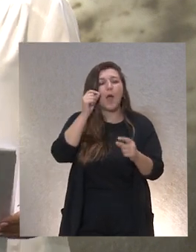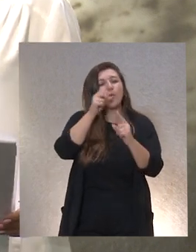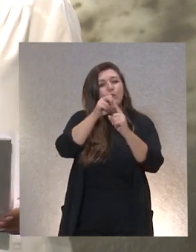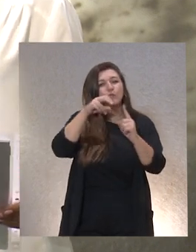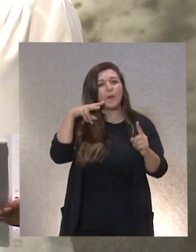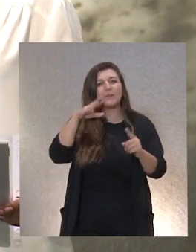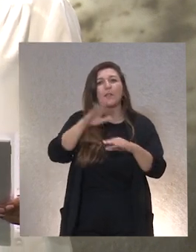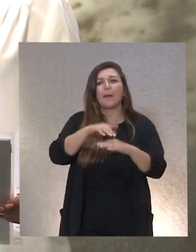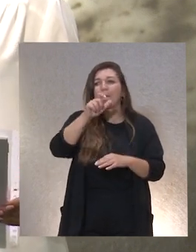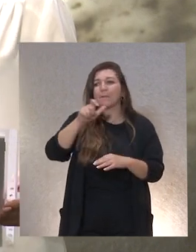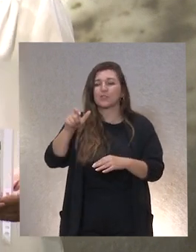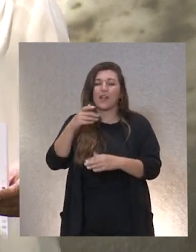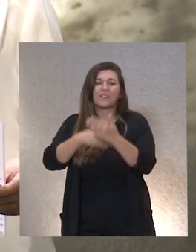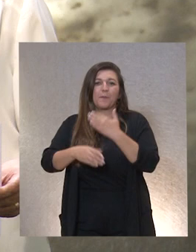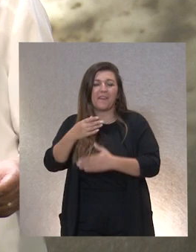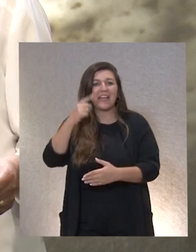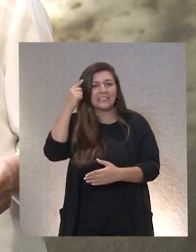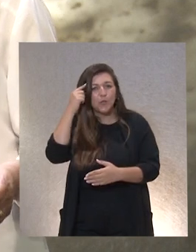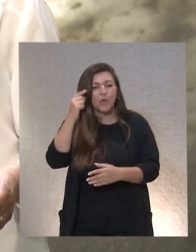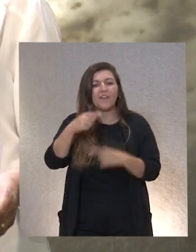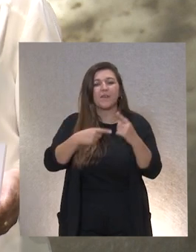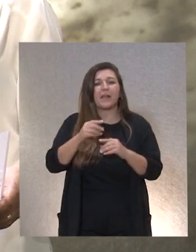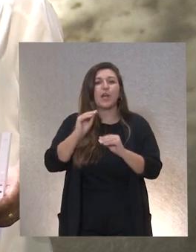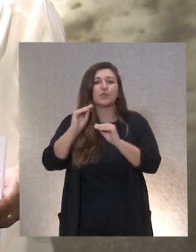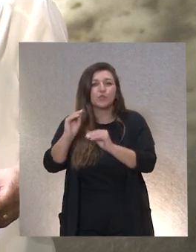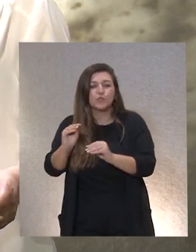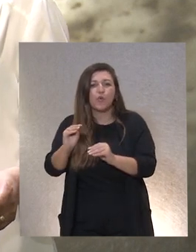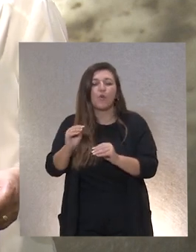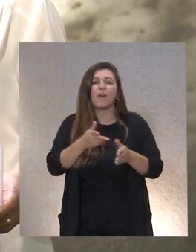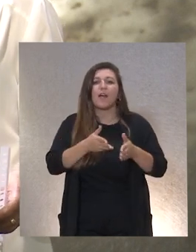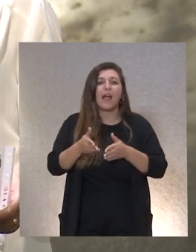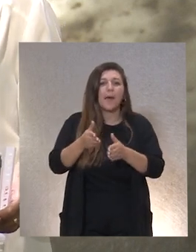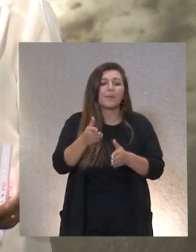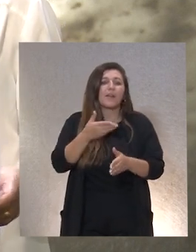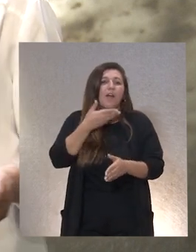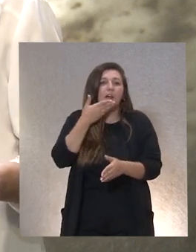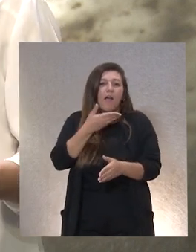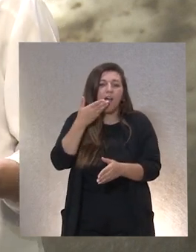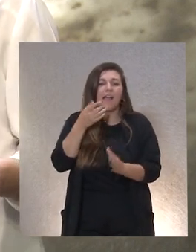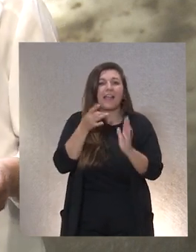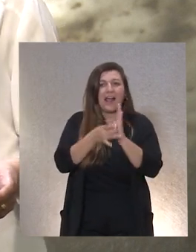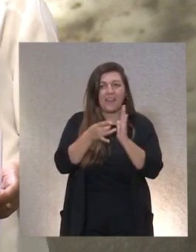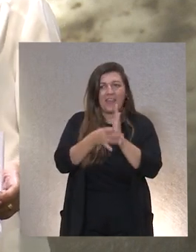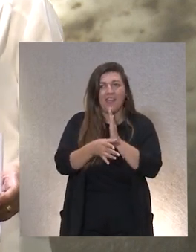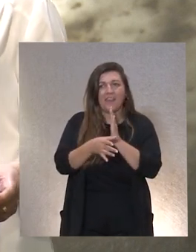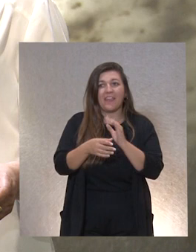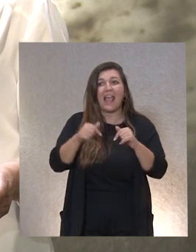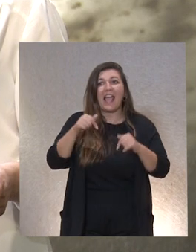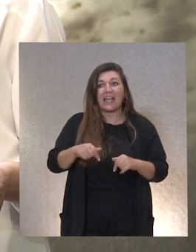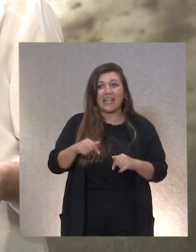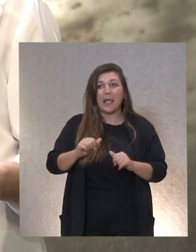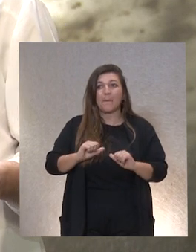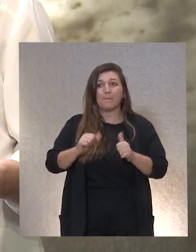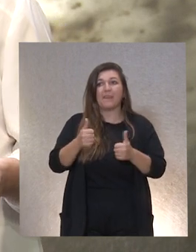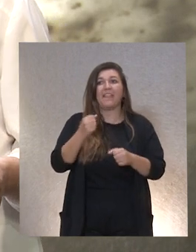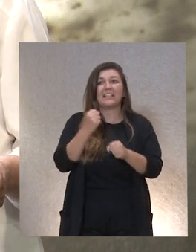con discapacidad intelectual y de sus familias un recorrido cálido y de calidad desde aquí seguiremos trabajando